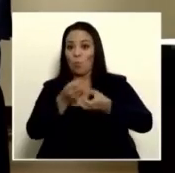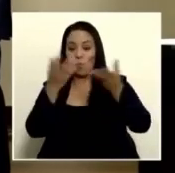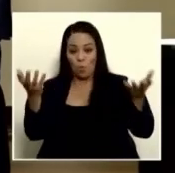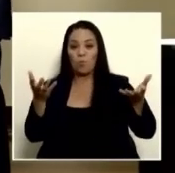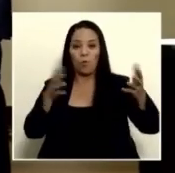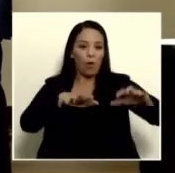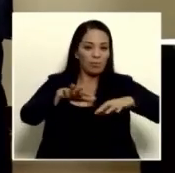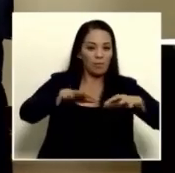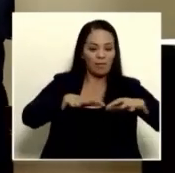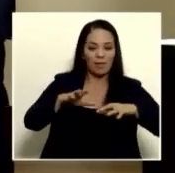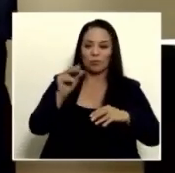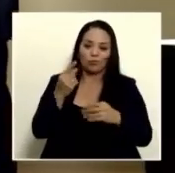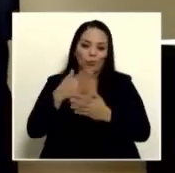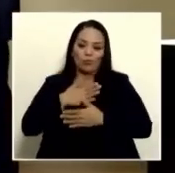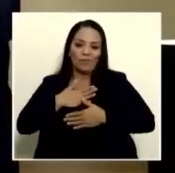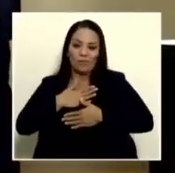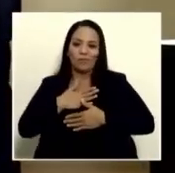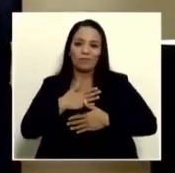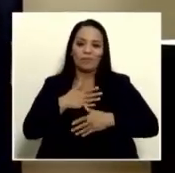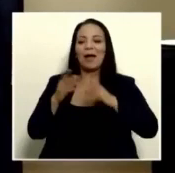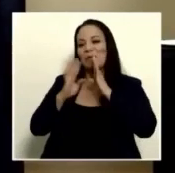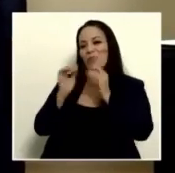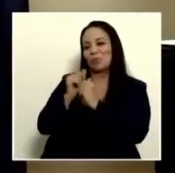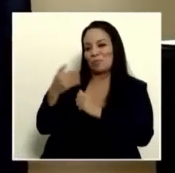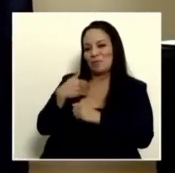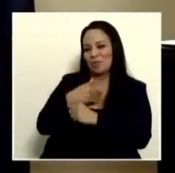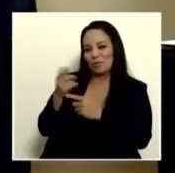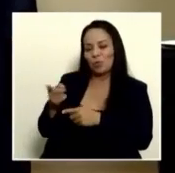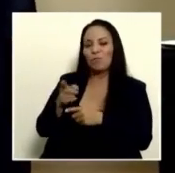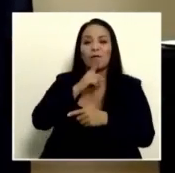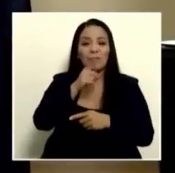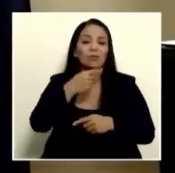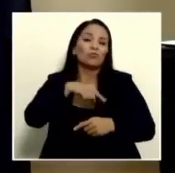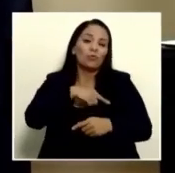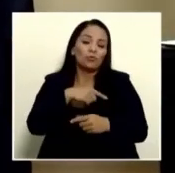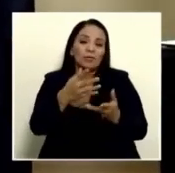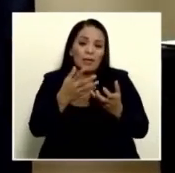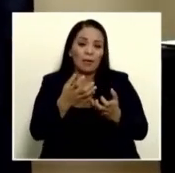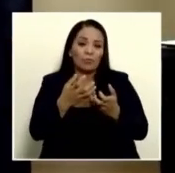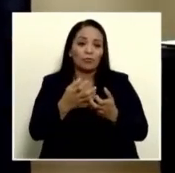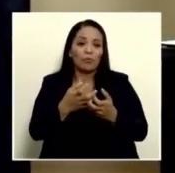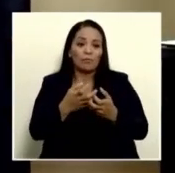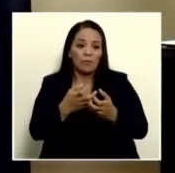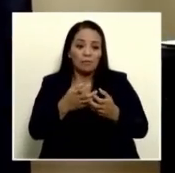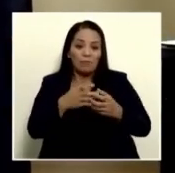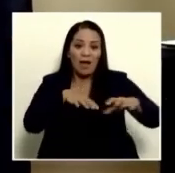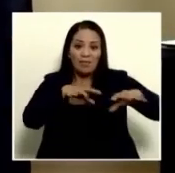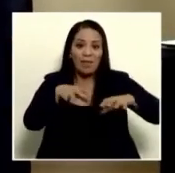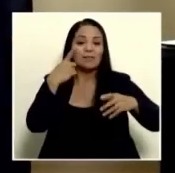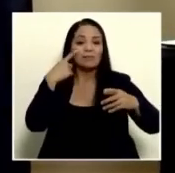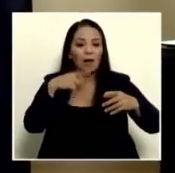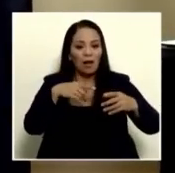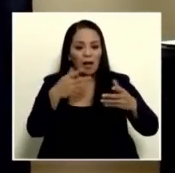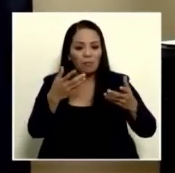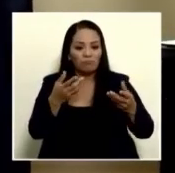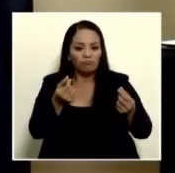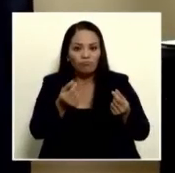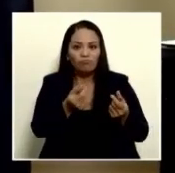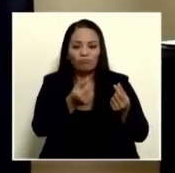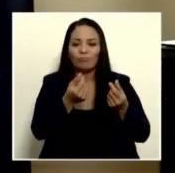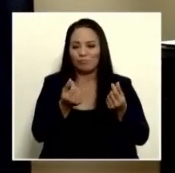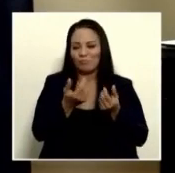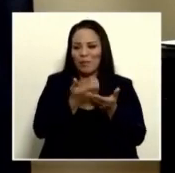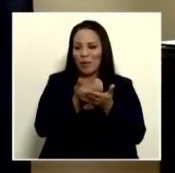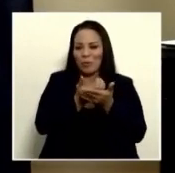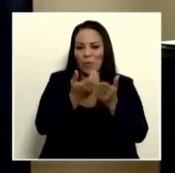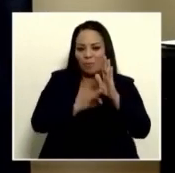allá de llevar entretenimiento lo hablábamos ahora con el señor ministro realmente representamos una reactivación económica y una parte